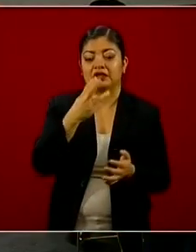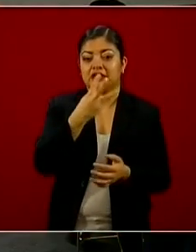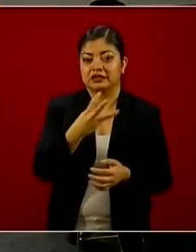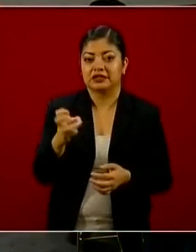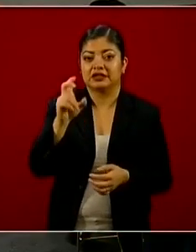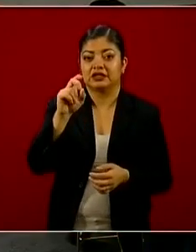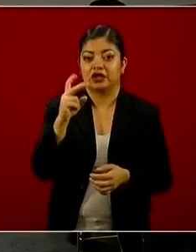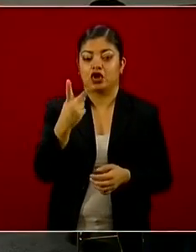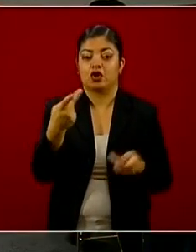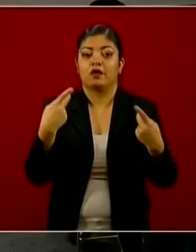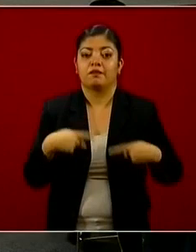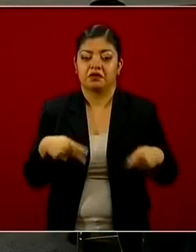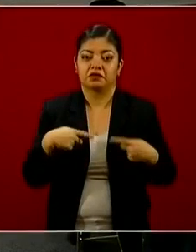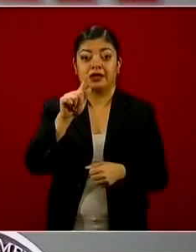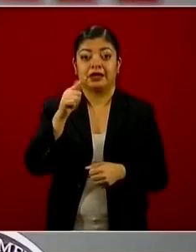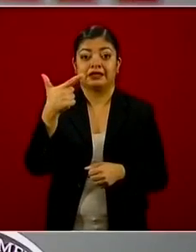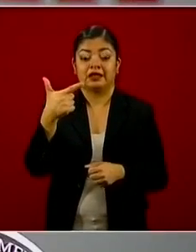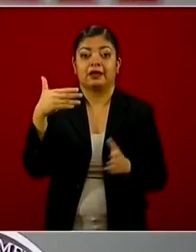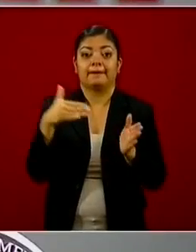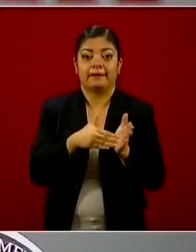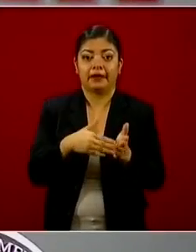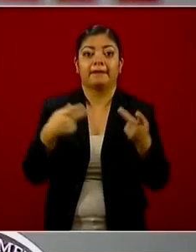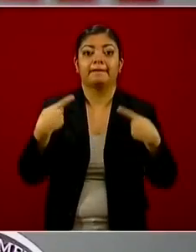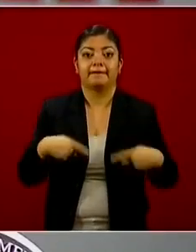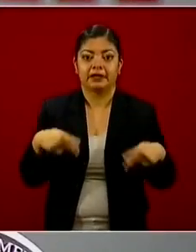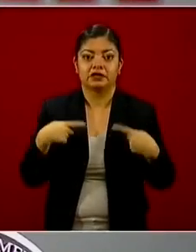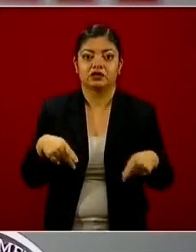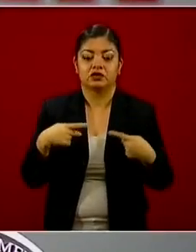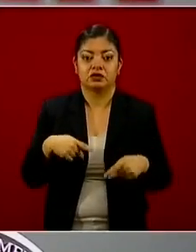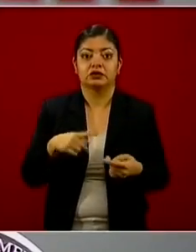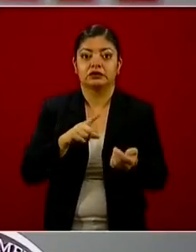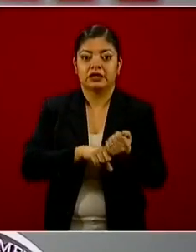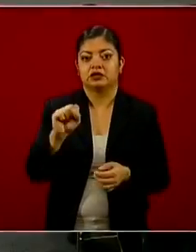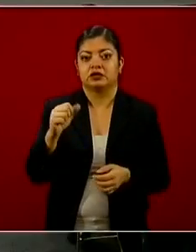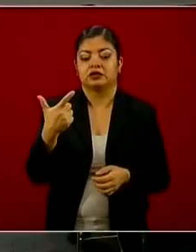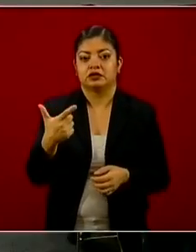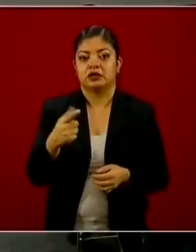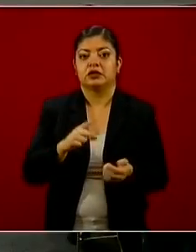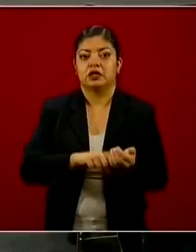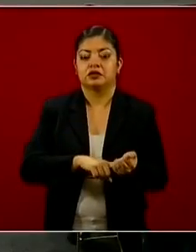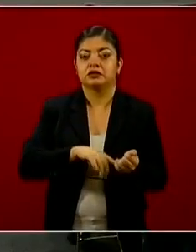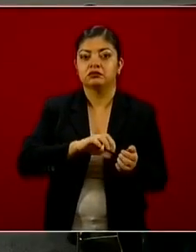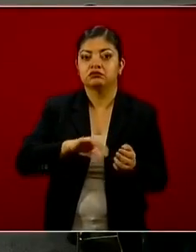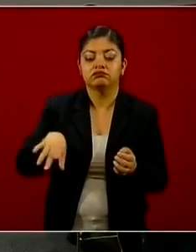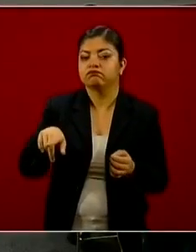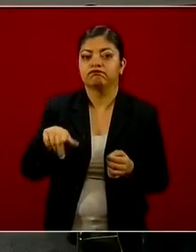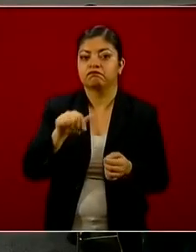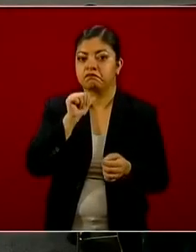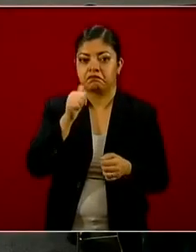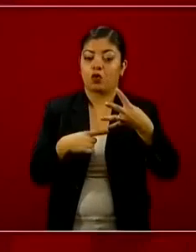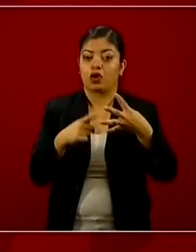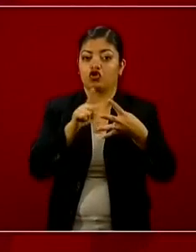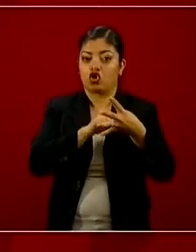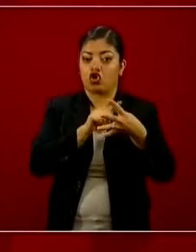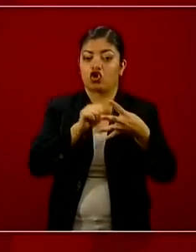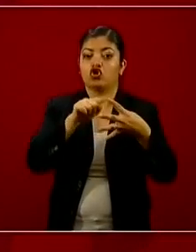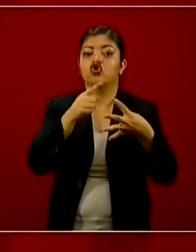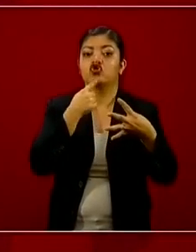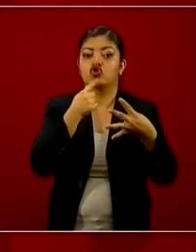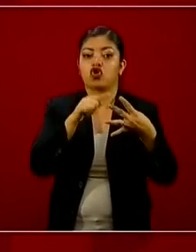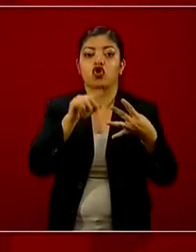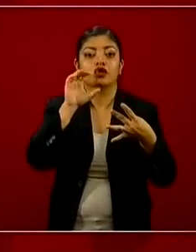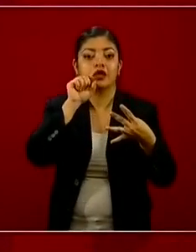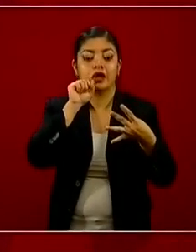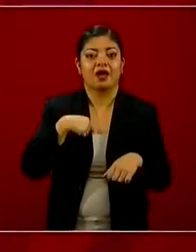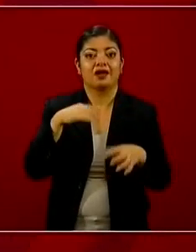es responsabilidad de todos, por lo que nos pide a todos no relajar las medidas sanitarias, sobre todo porque en el